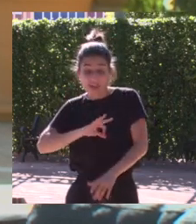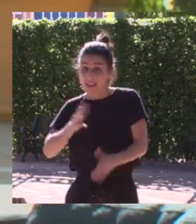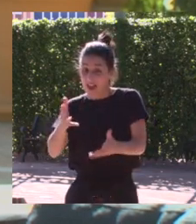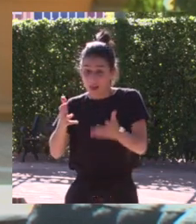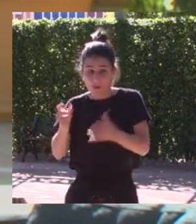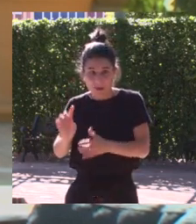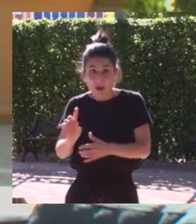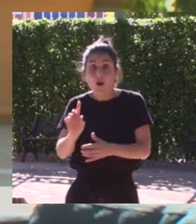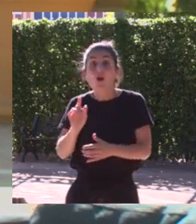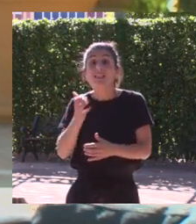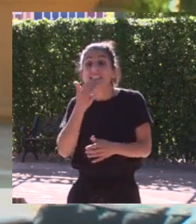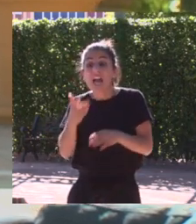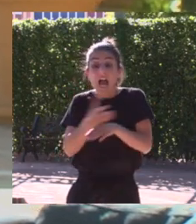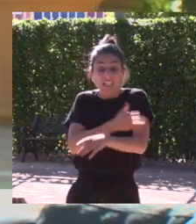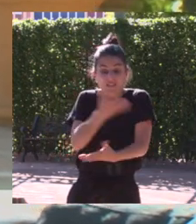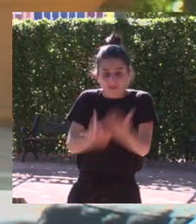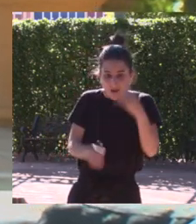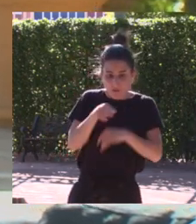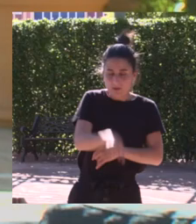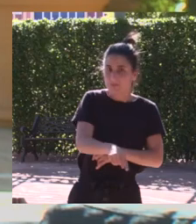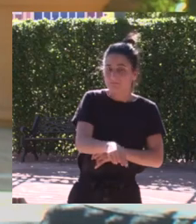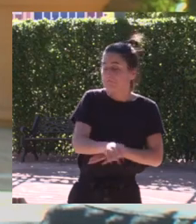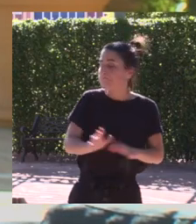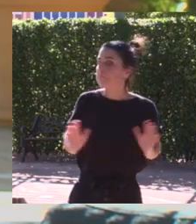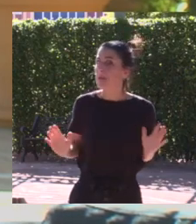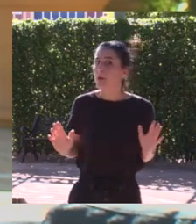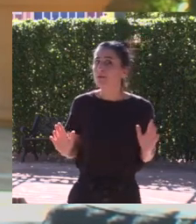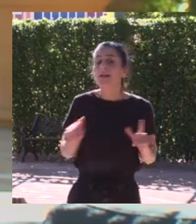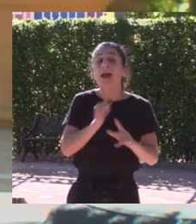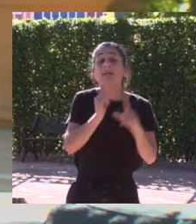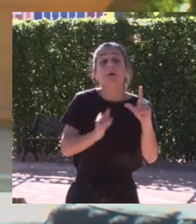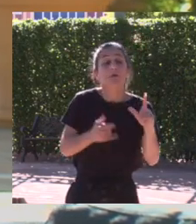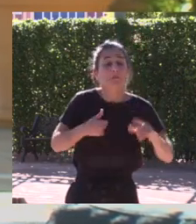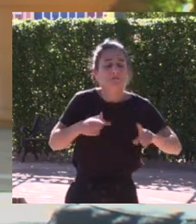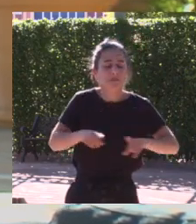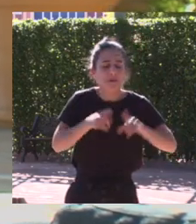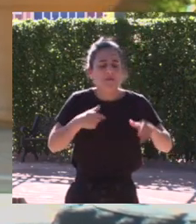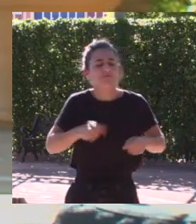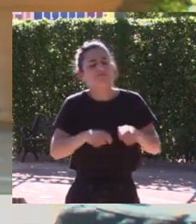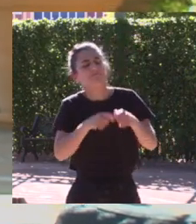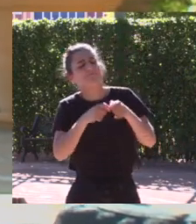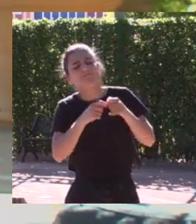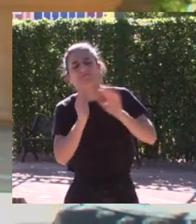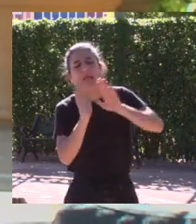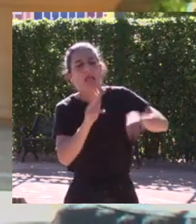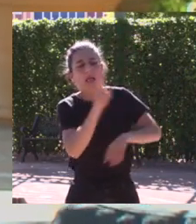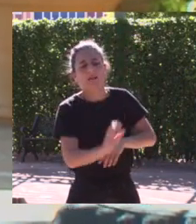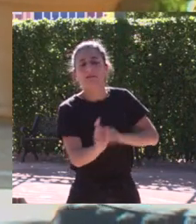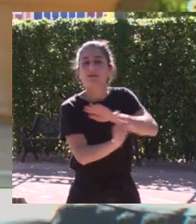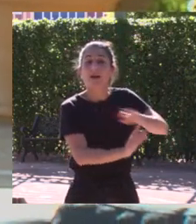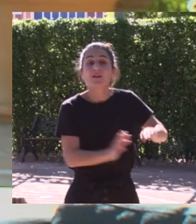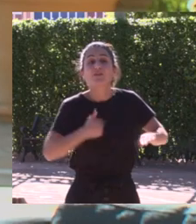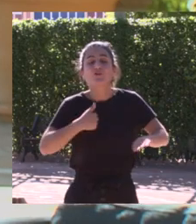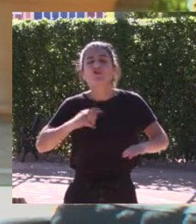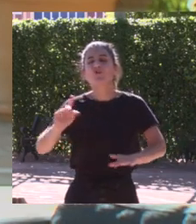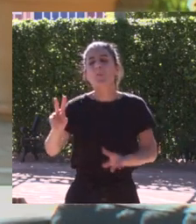con un tropezón semejante en la primera prueba pero las estadísticas están para romperlas y Patricia y yo no